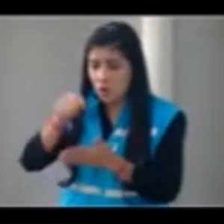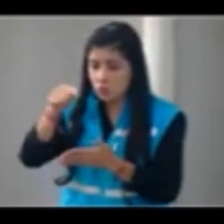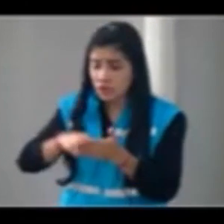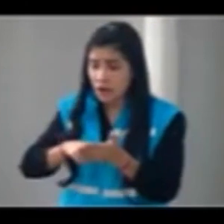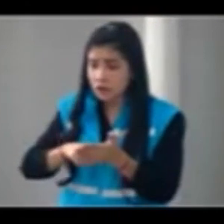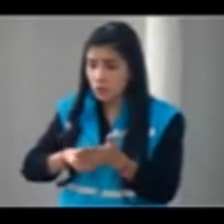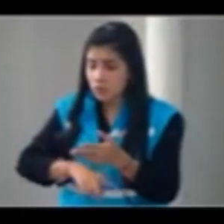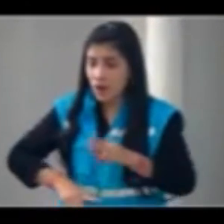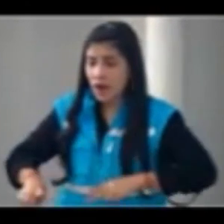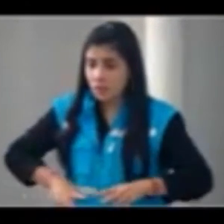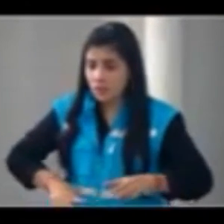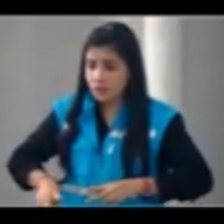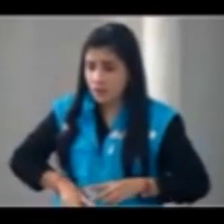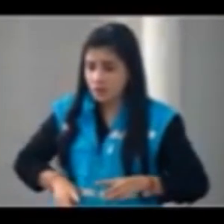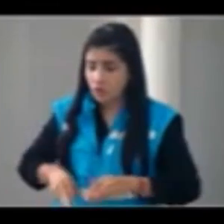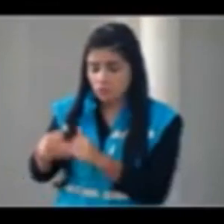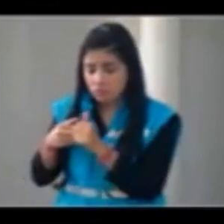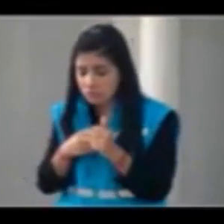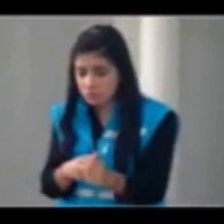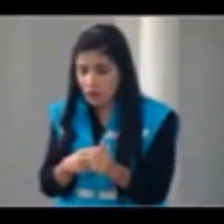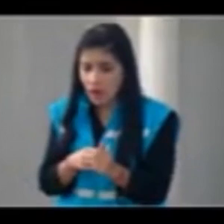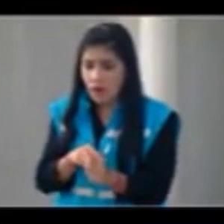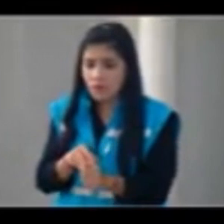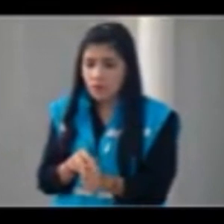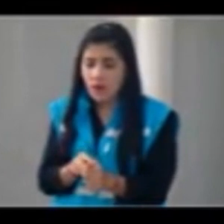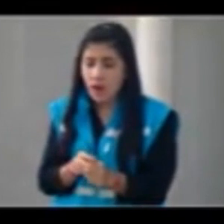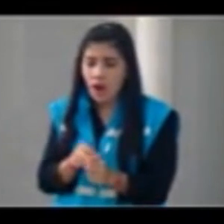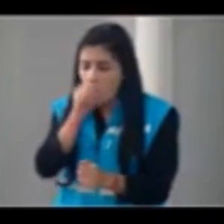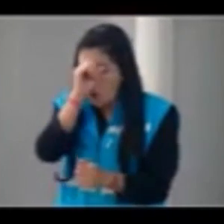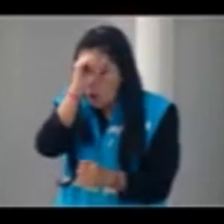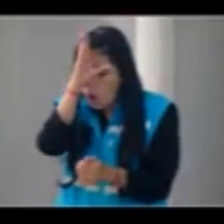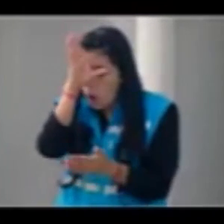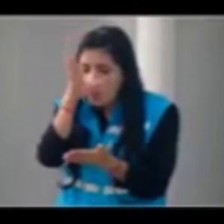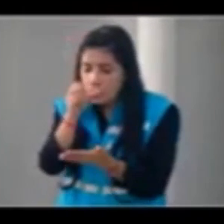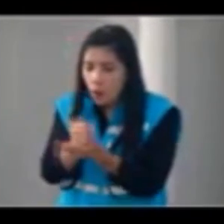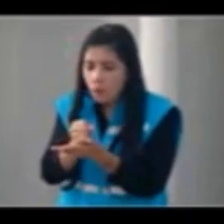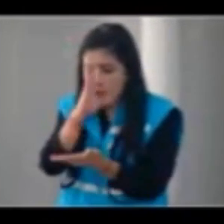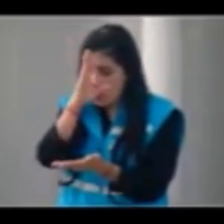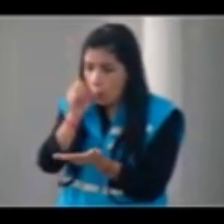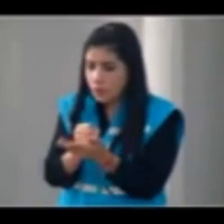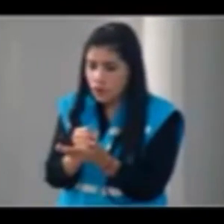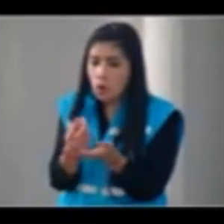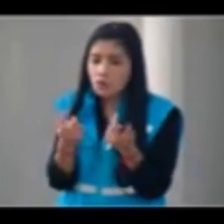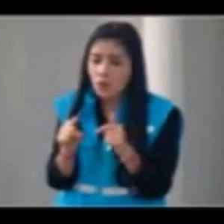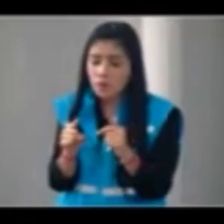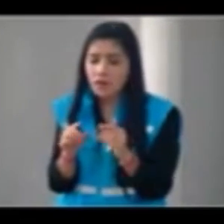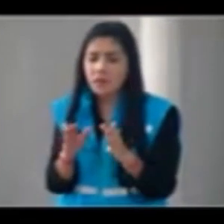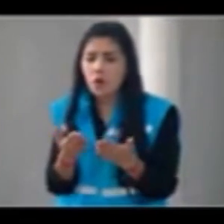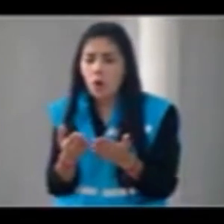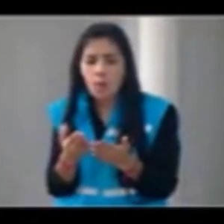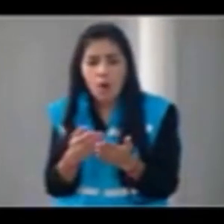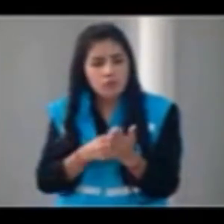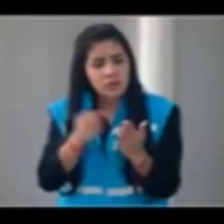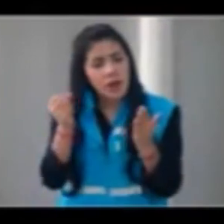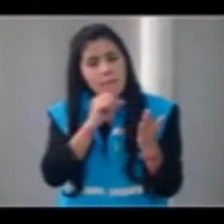Todas las administraciones necesitan hacer ciertos sondeos de opinión, de medición, para saber cómo se siente la gente, para tener claro, digamos, en materia de